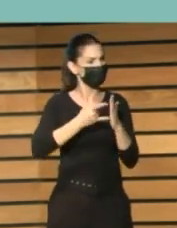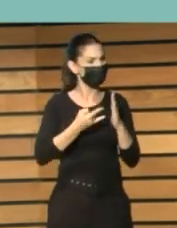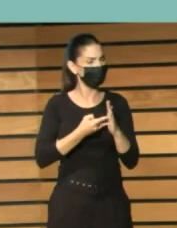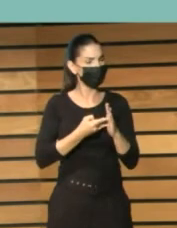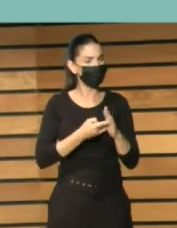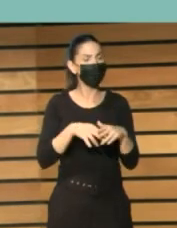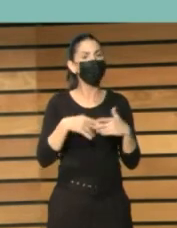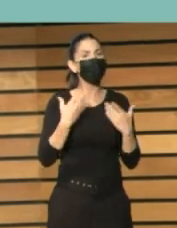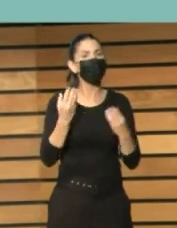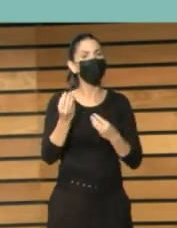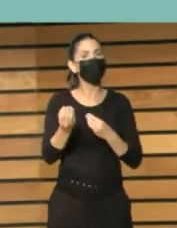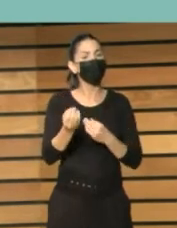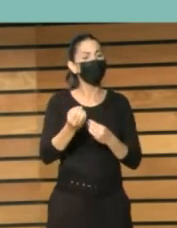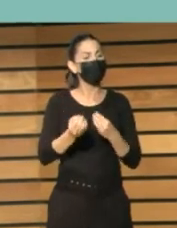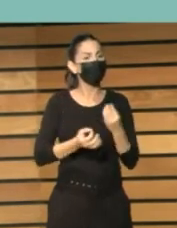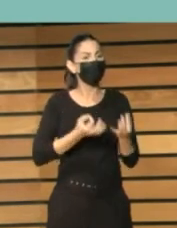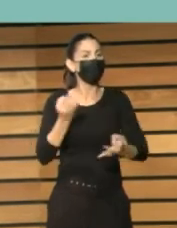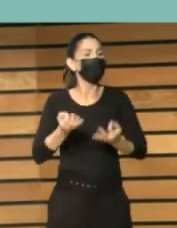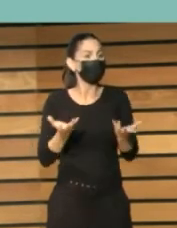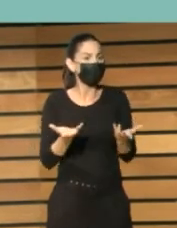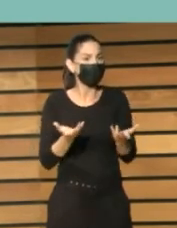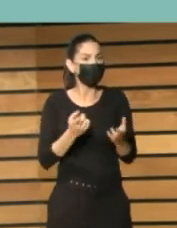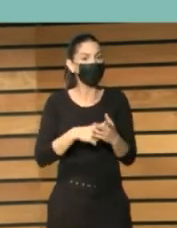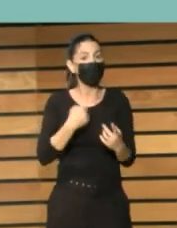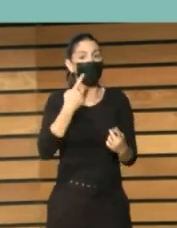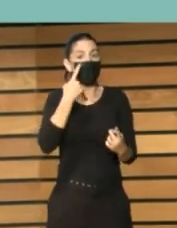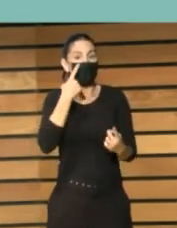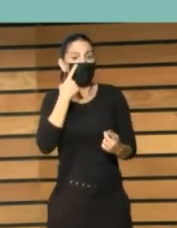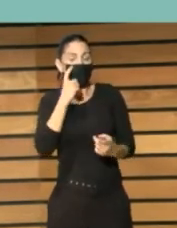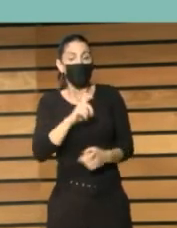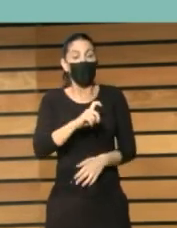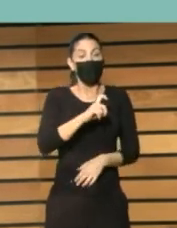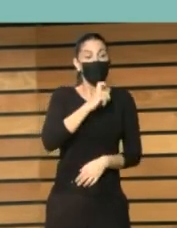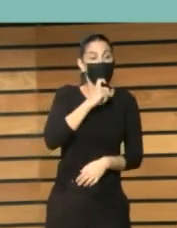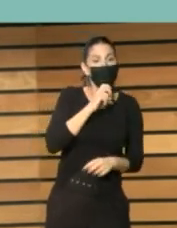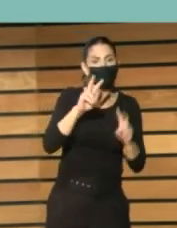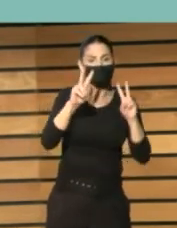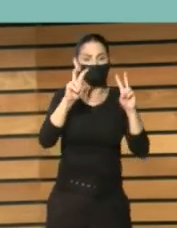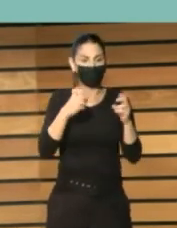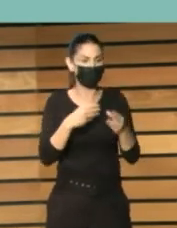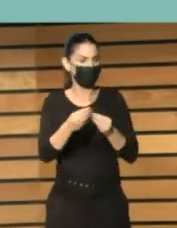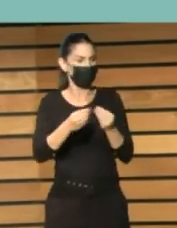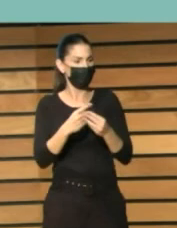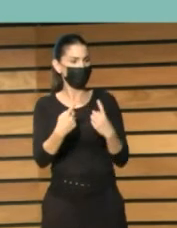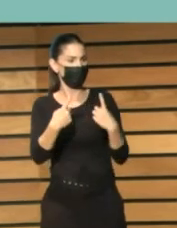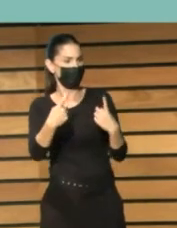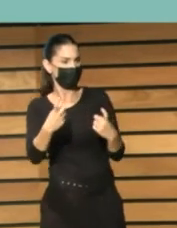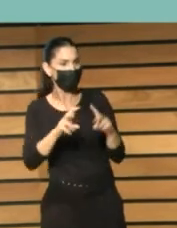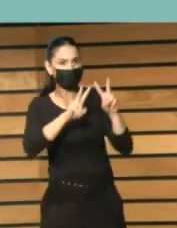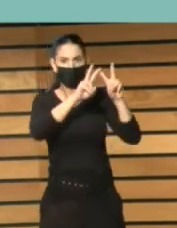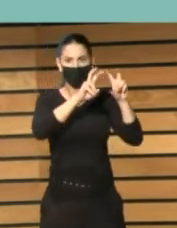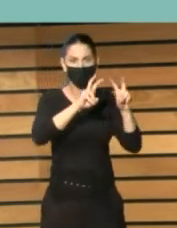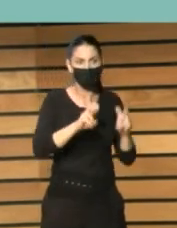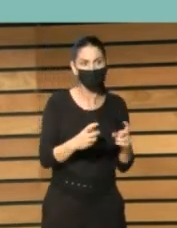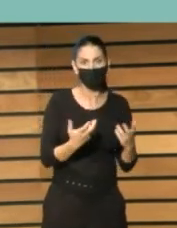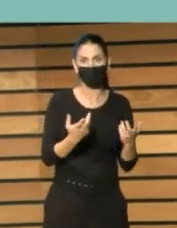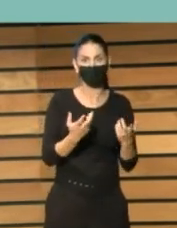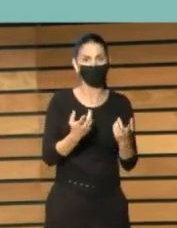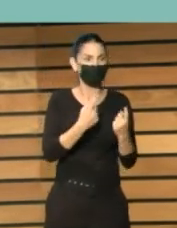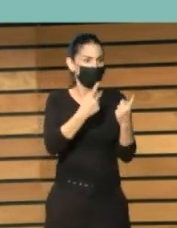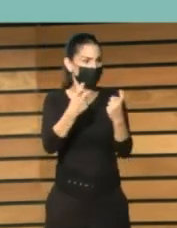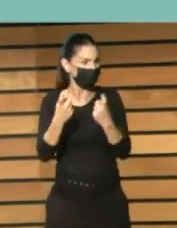sondear un poquito el panorama a ver qué directrices, políticas institucionales y documentación técnica había ya publicada.